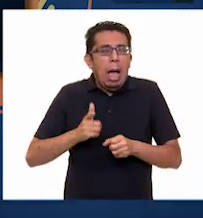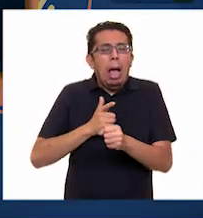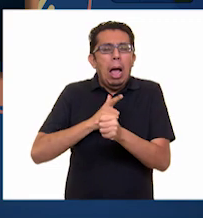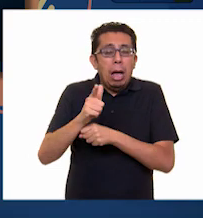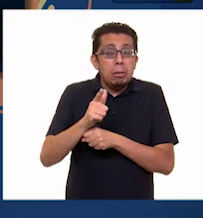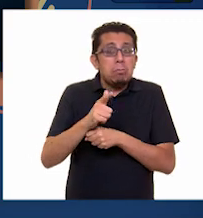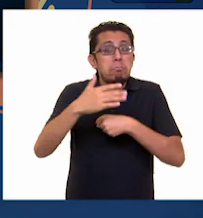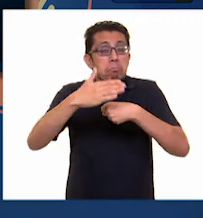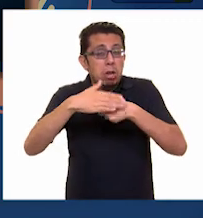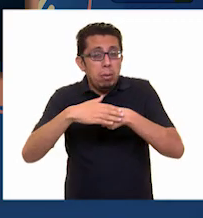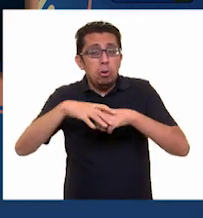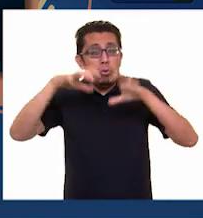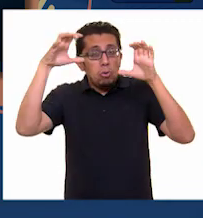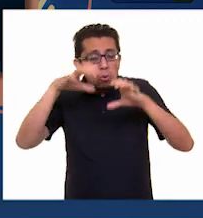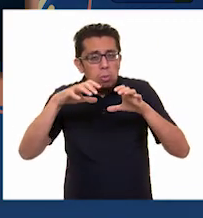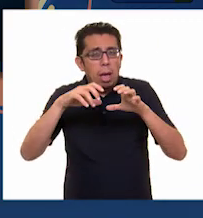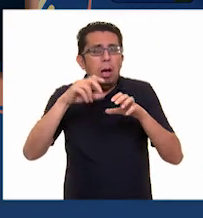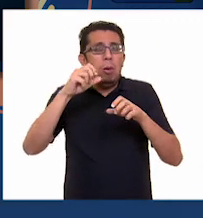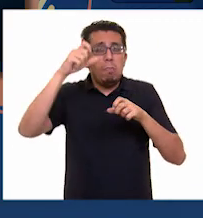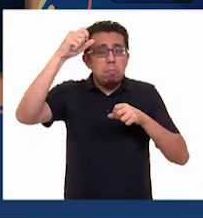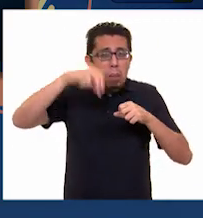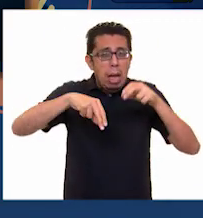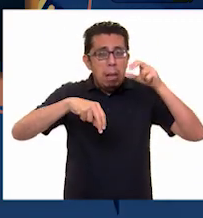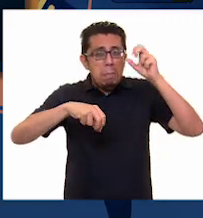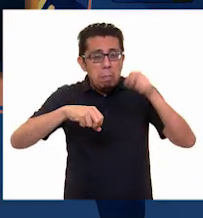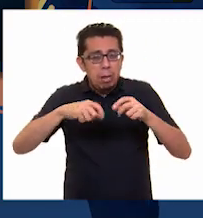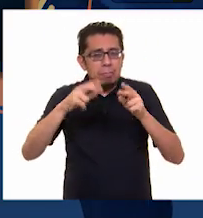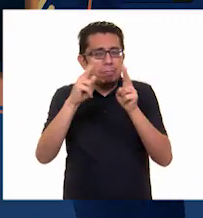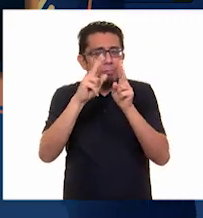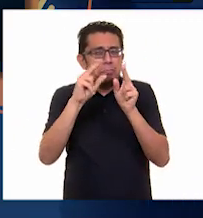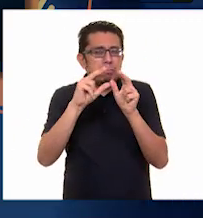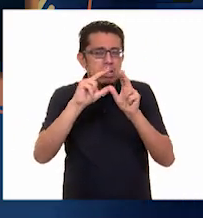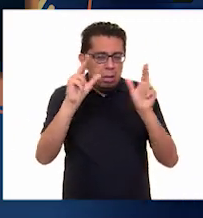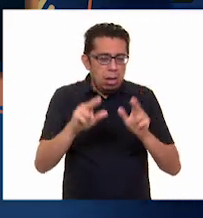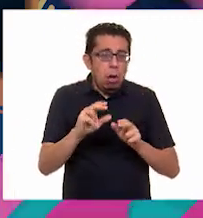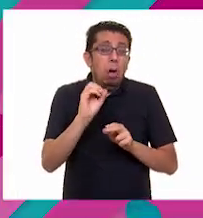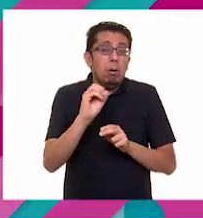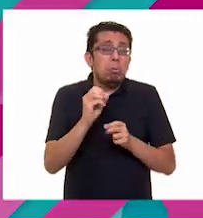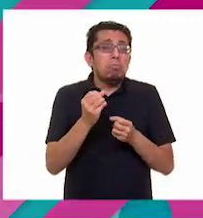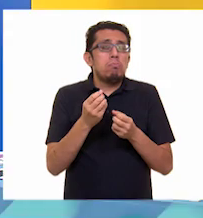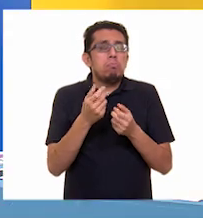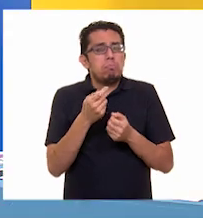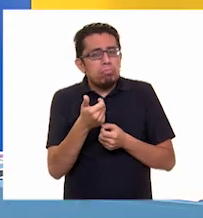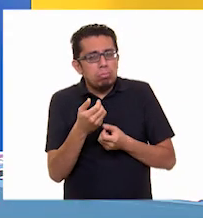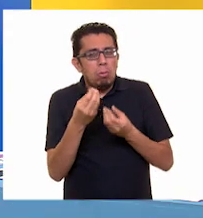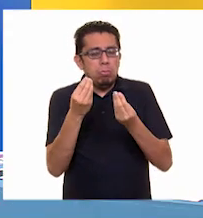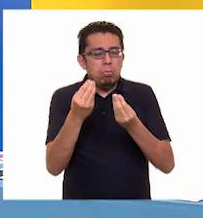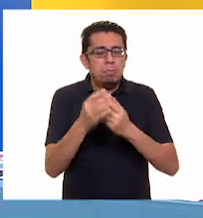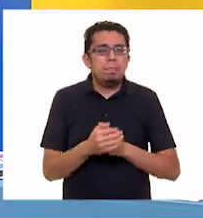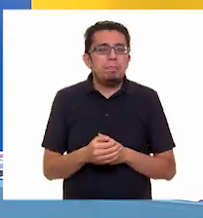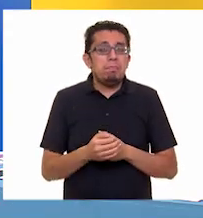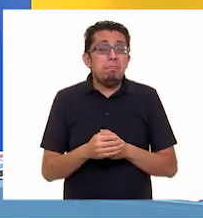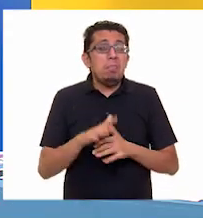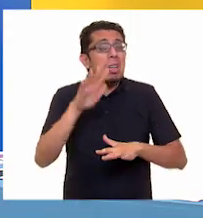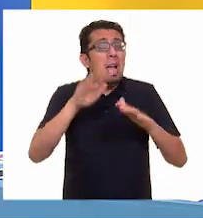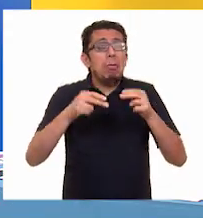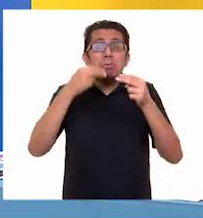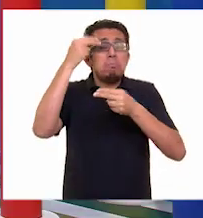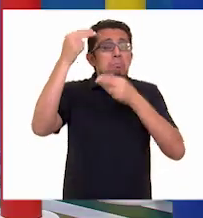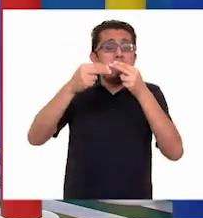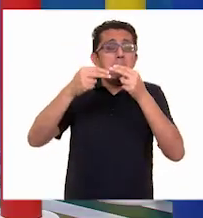granizo o nieve y aproximadamente en qué cantidades. Pero también hay nubes de las que no cae nada.